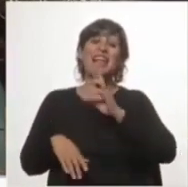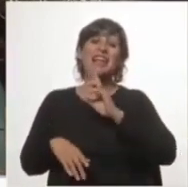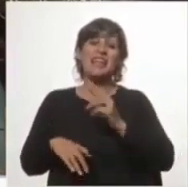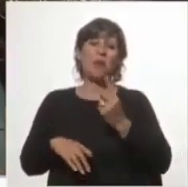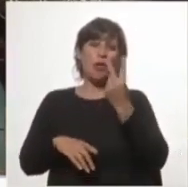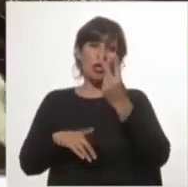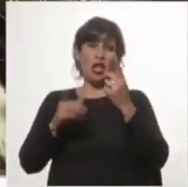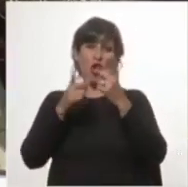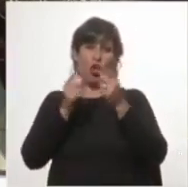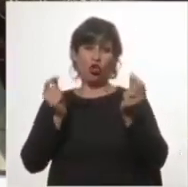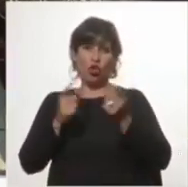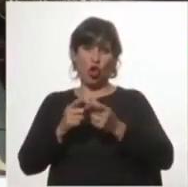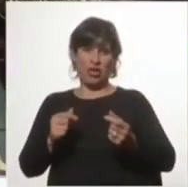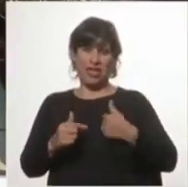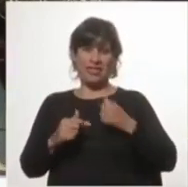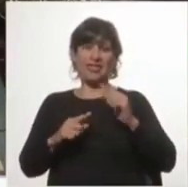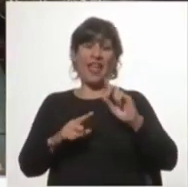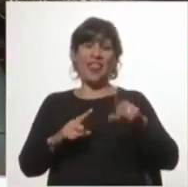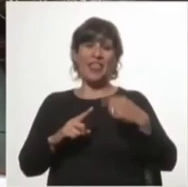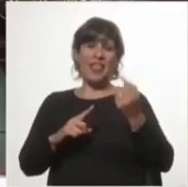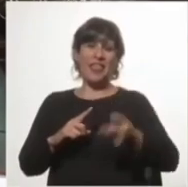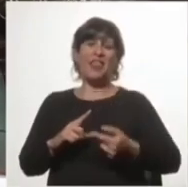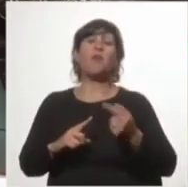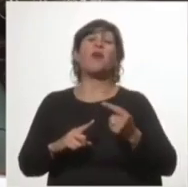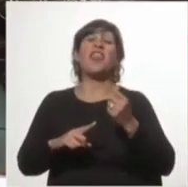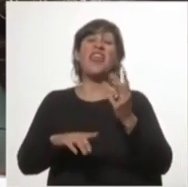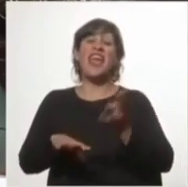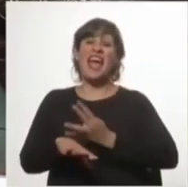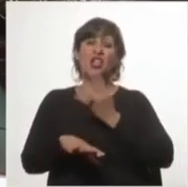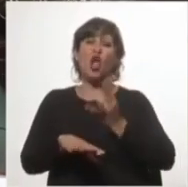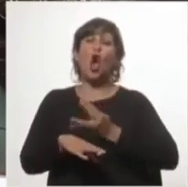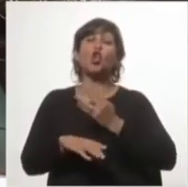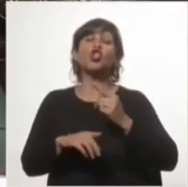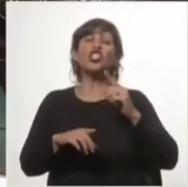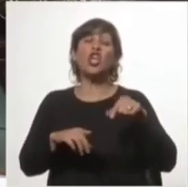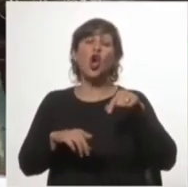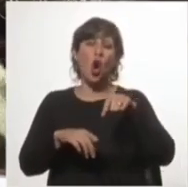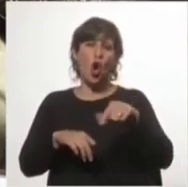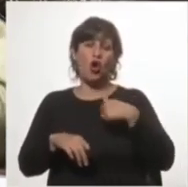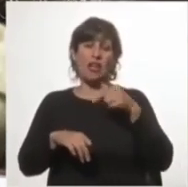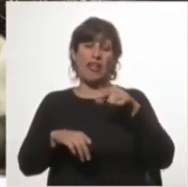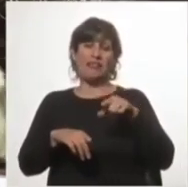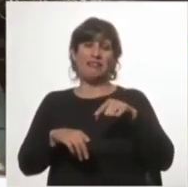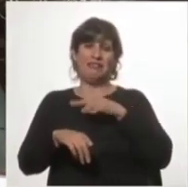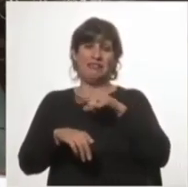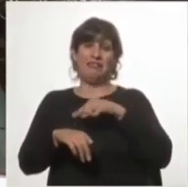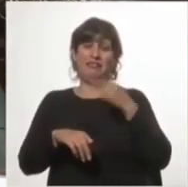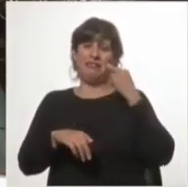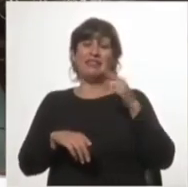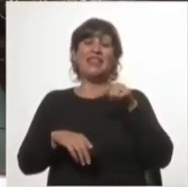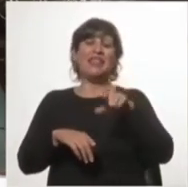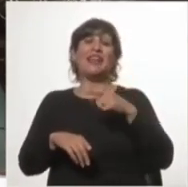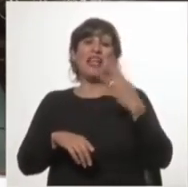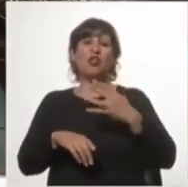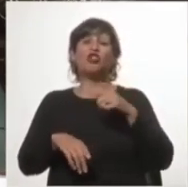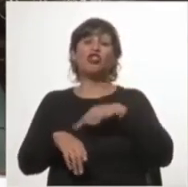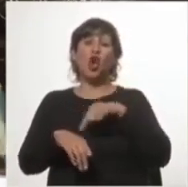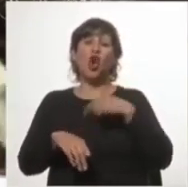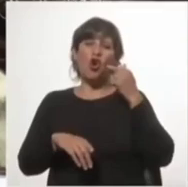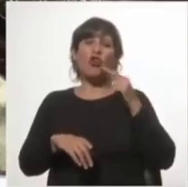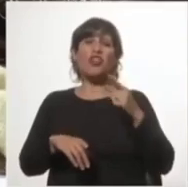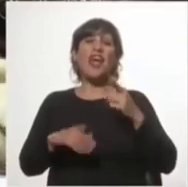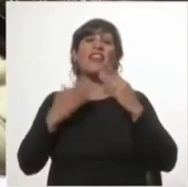hojitas, después de 14 horas de interpelación, la verdad es como tomarnos el pelo, señora